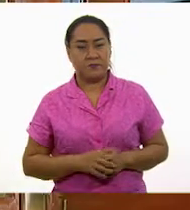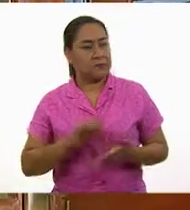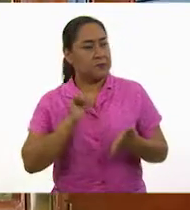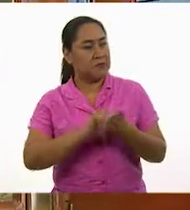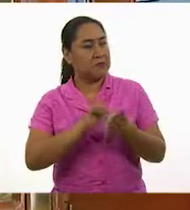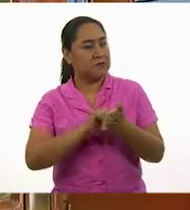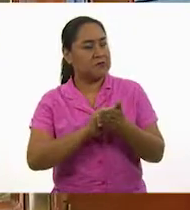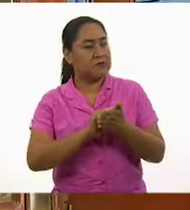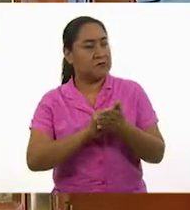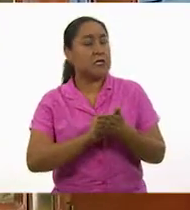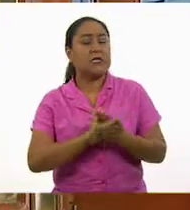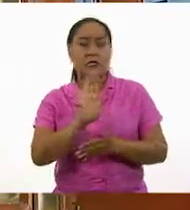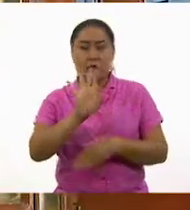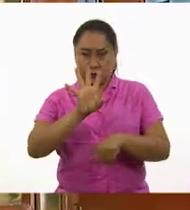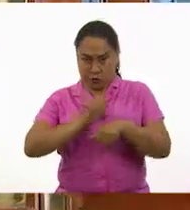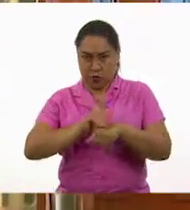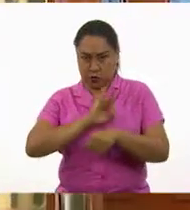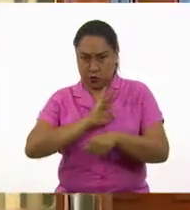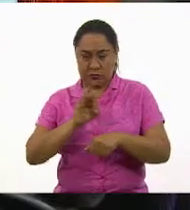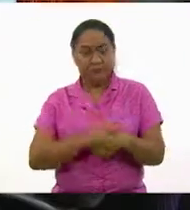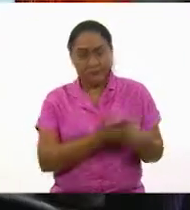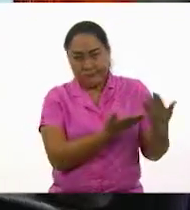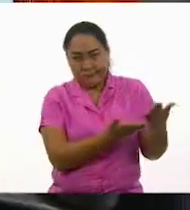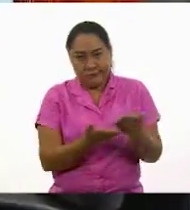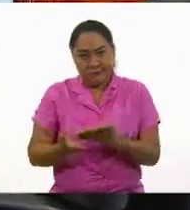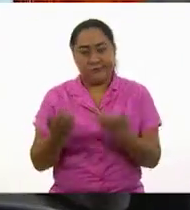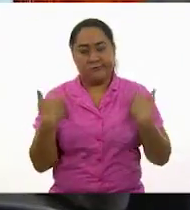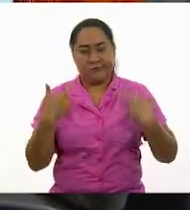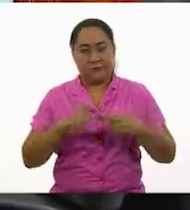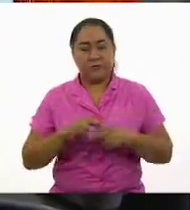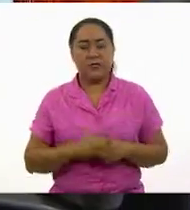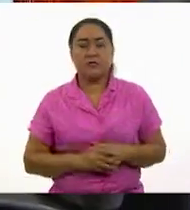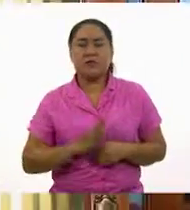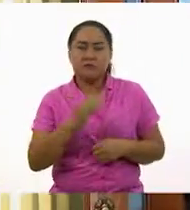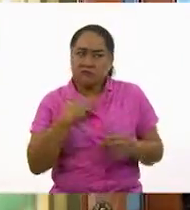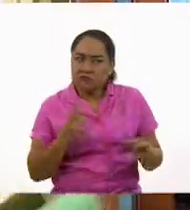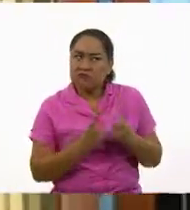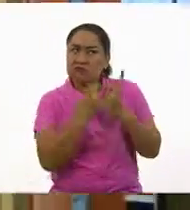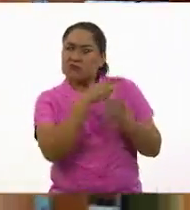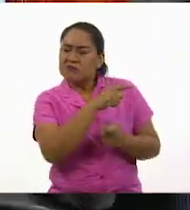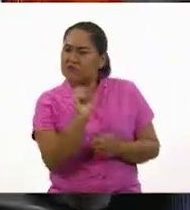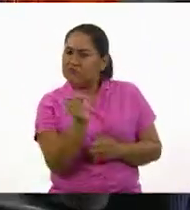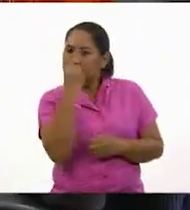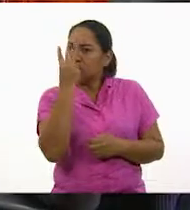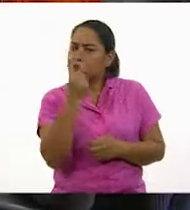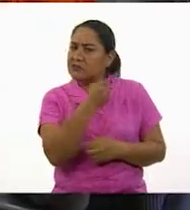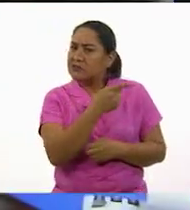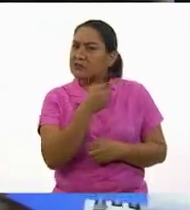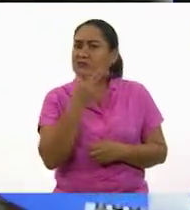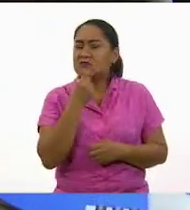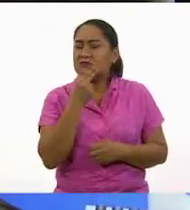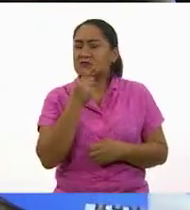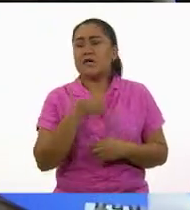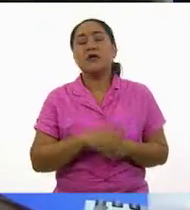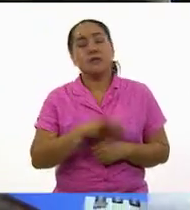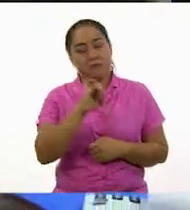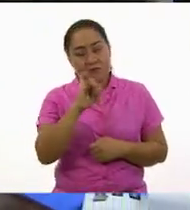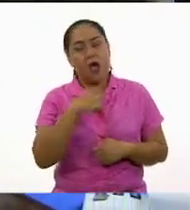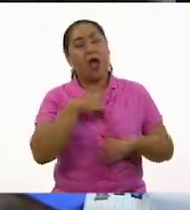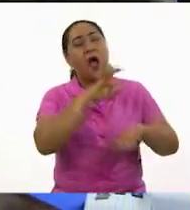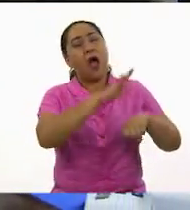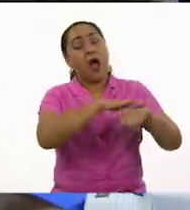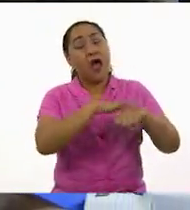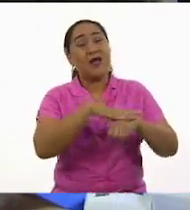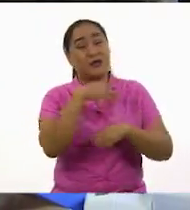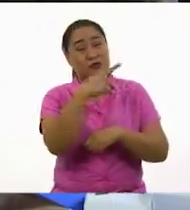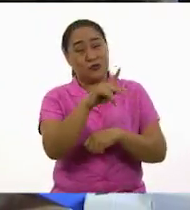¿Se puede, señor director? Adelante, profesor. Me topé con don Juvencio y estaba muy molesto. Sí, le acabo de informar que